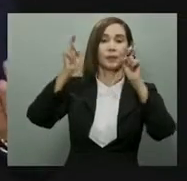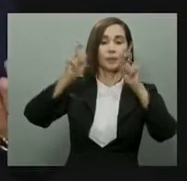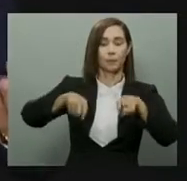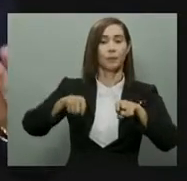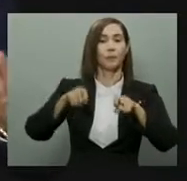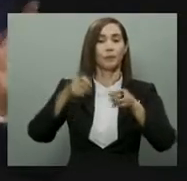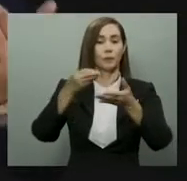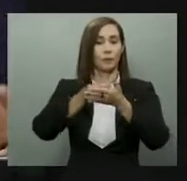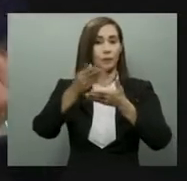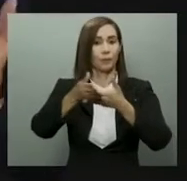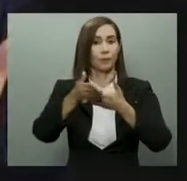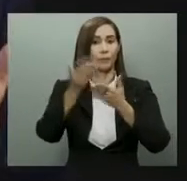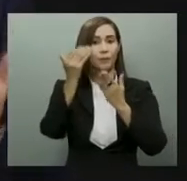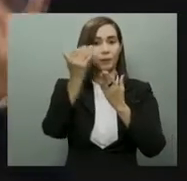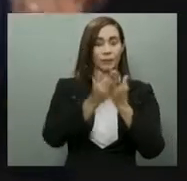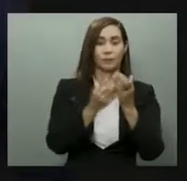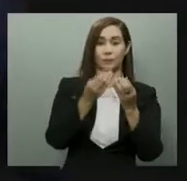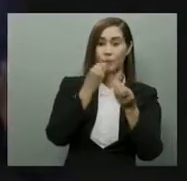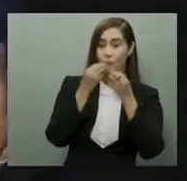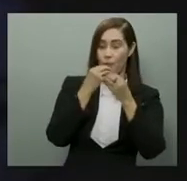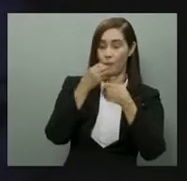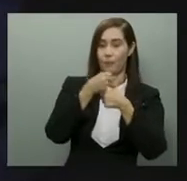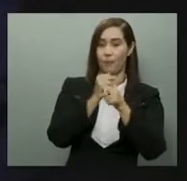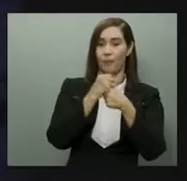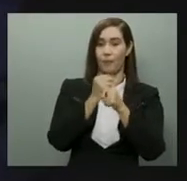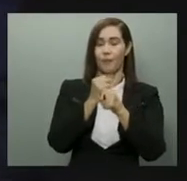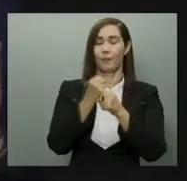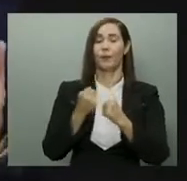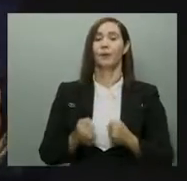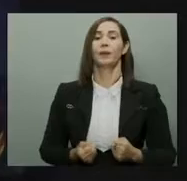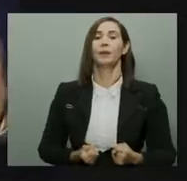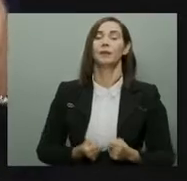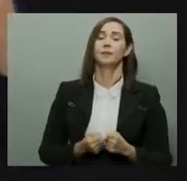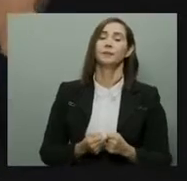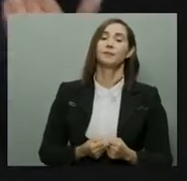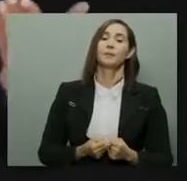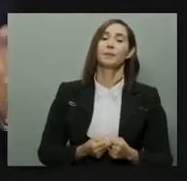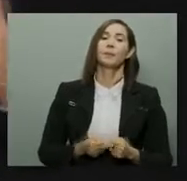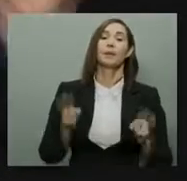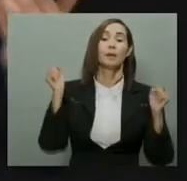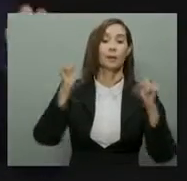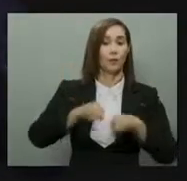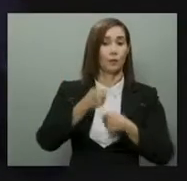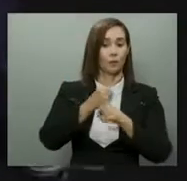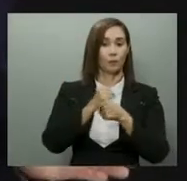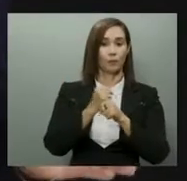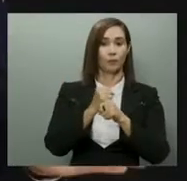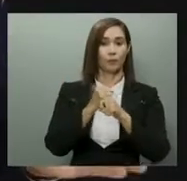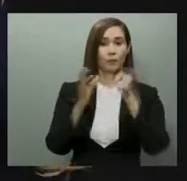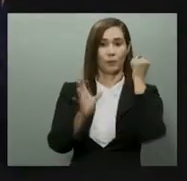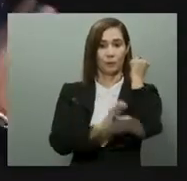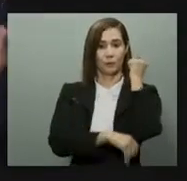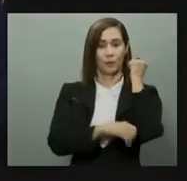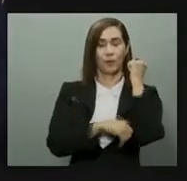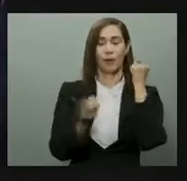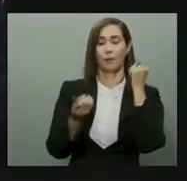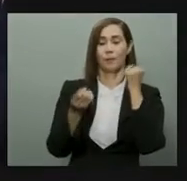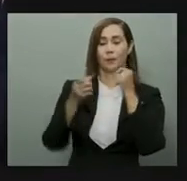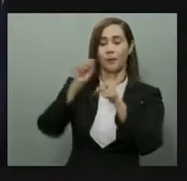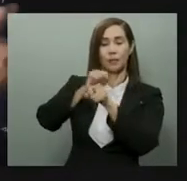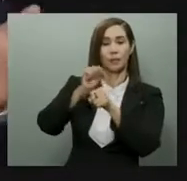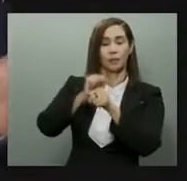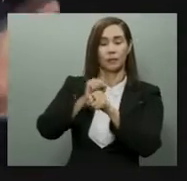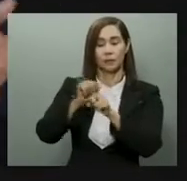alternativa de productos a precio razonable y que los productores no tengan el problema que después de